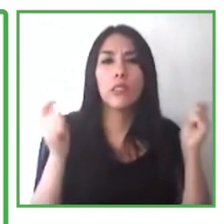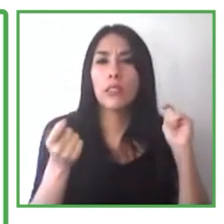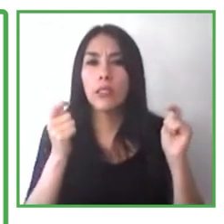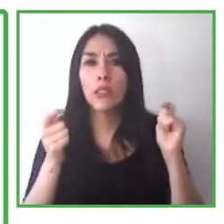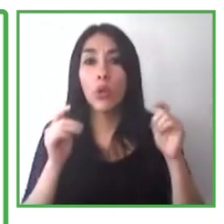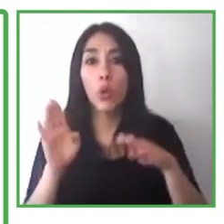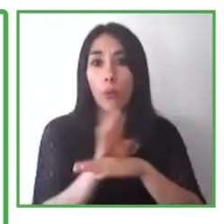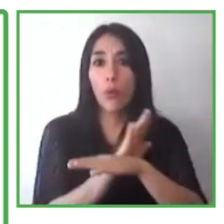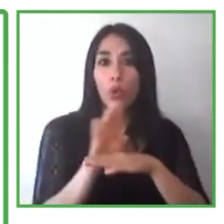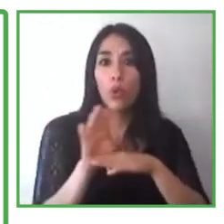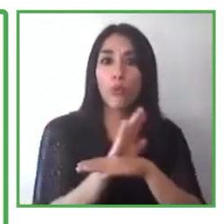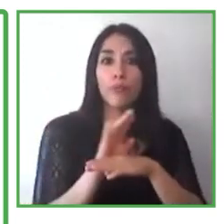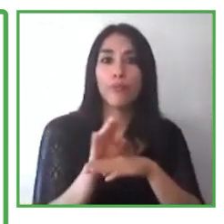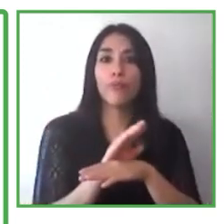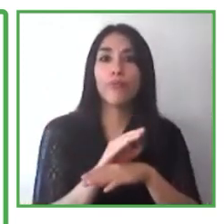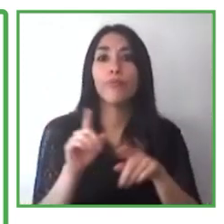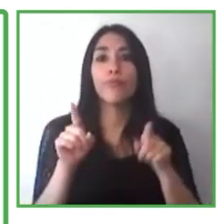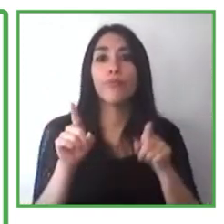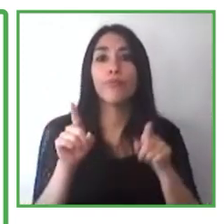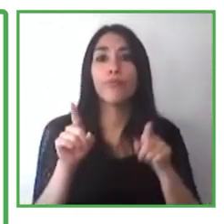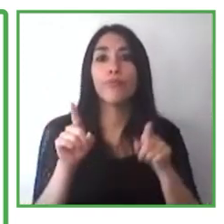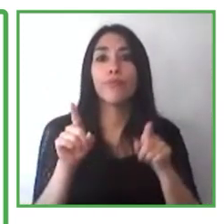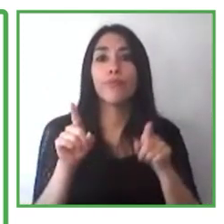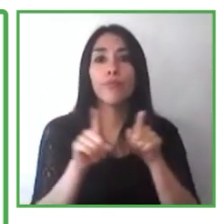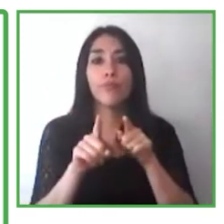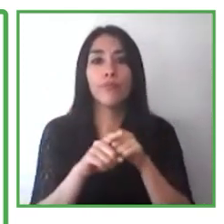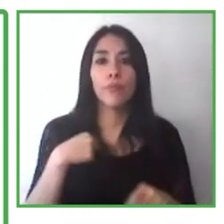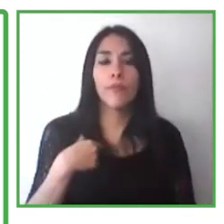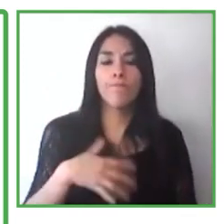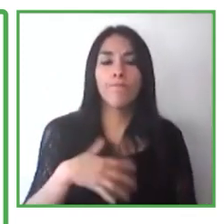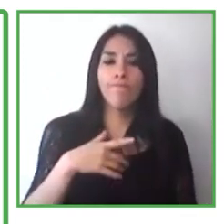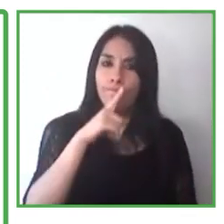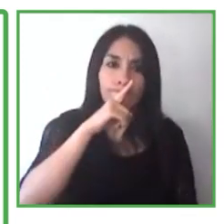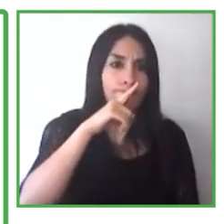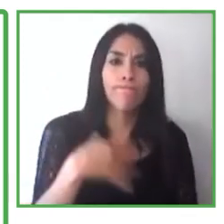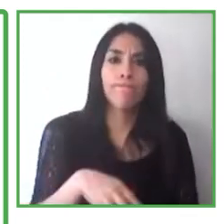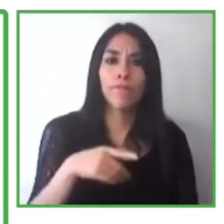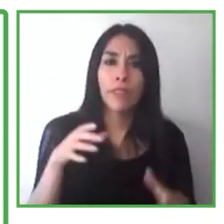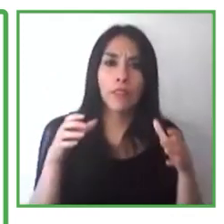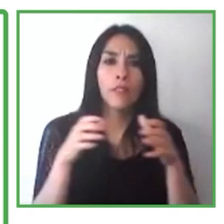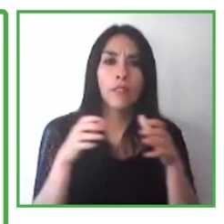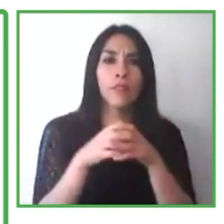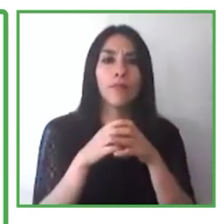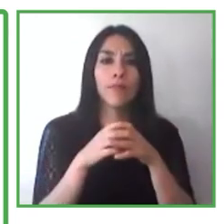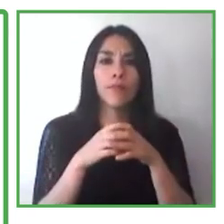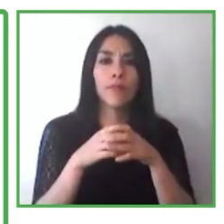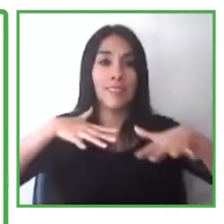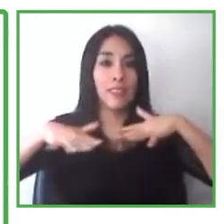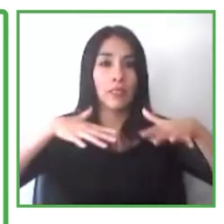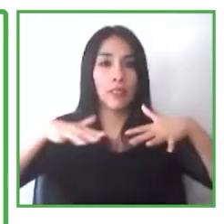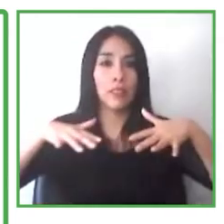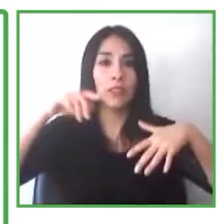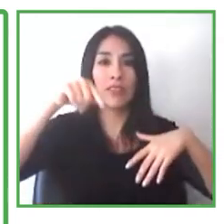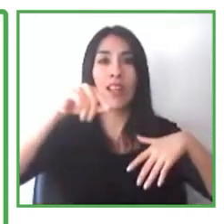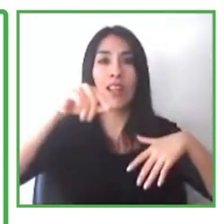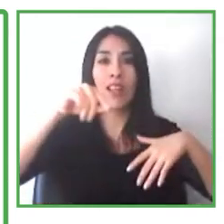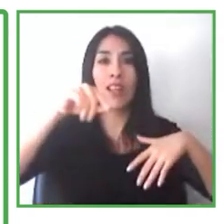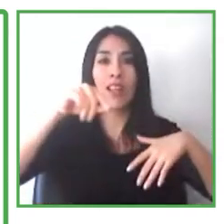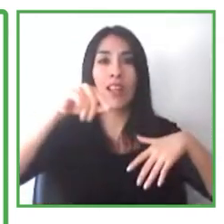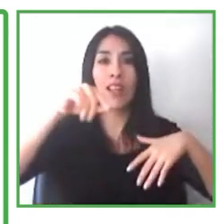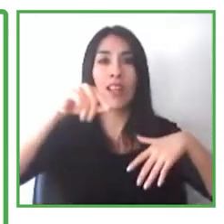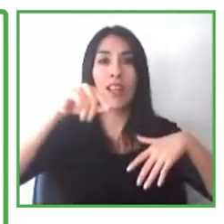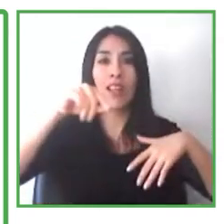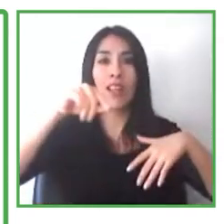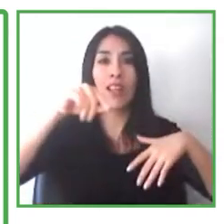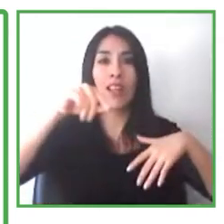nos referimos a los grupos de recursos en IBM. Tener estos grupos es muy importante, porque si podemos capitalizar en motivación y